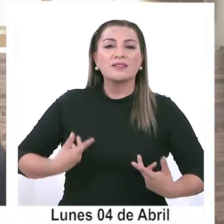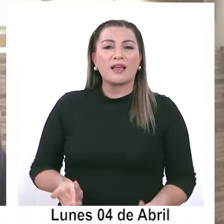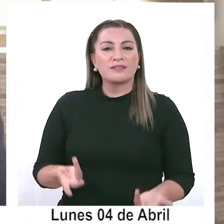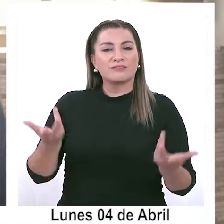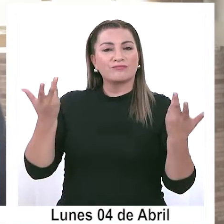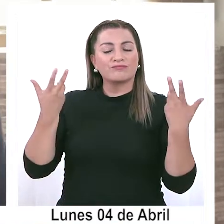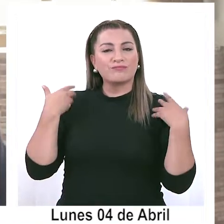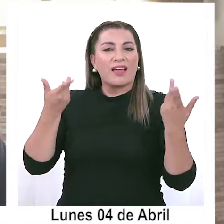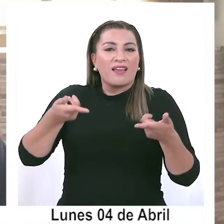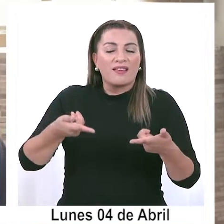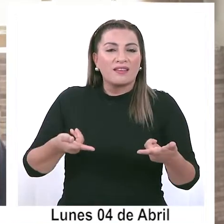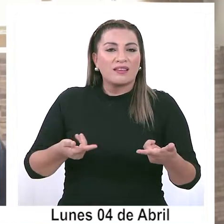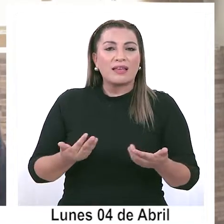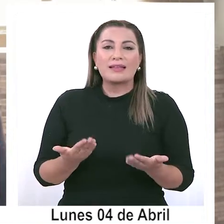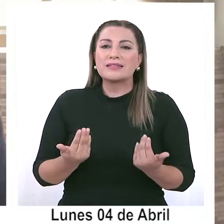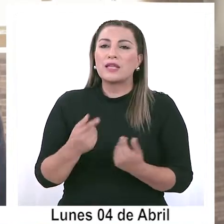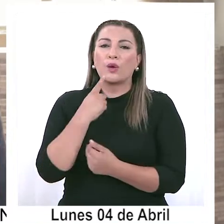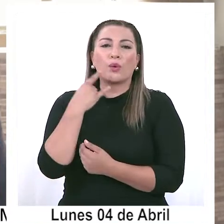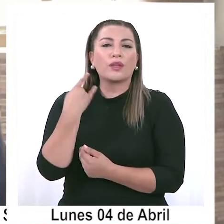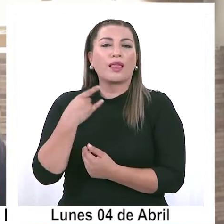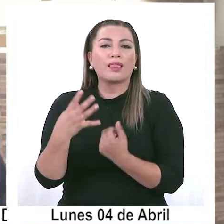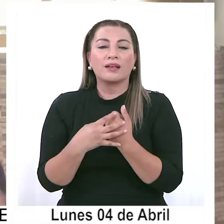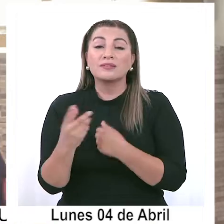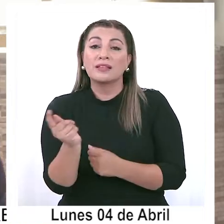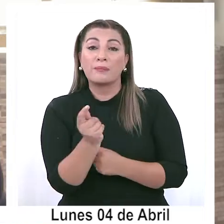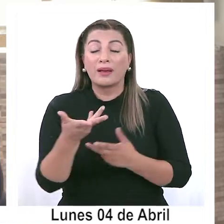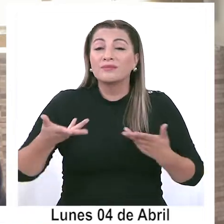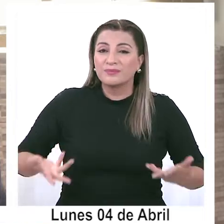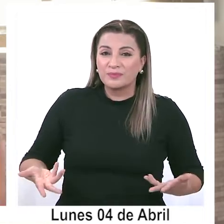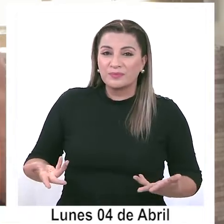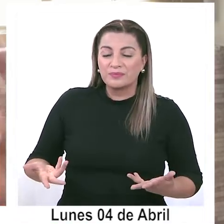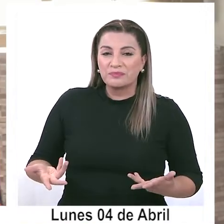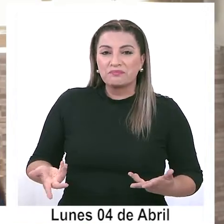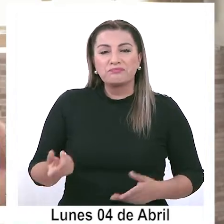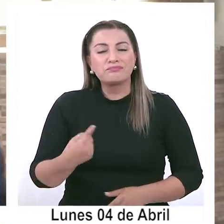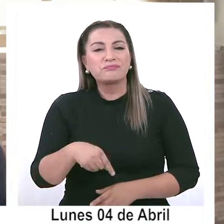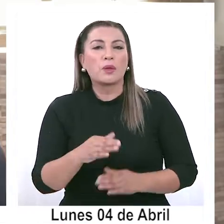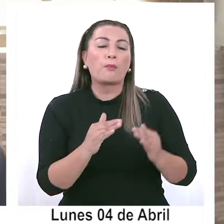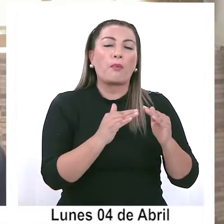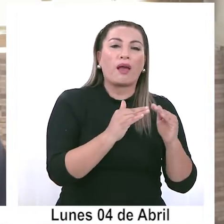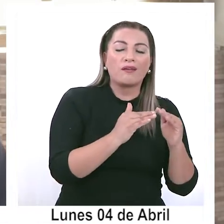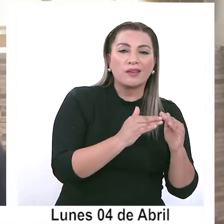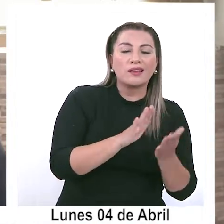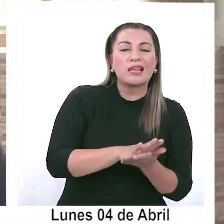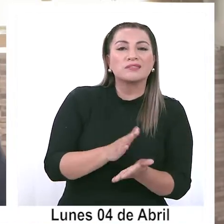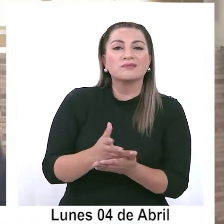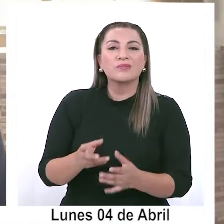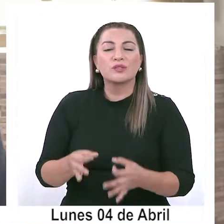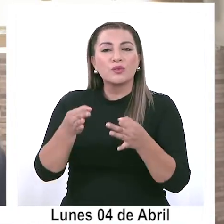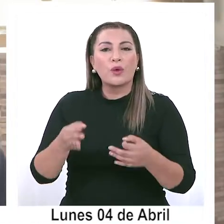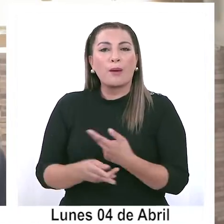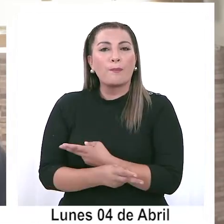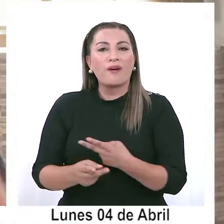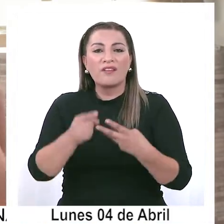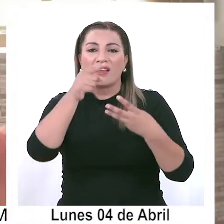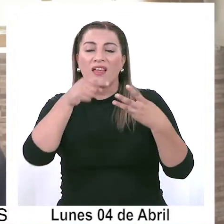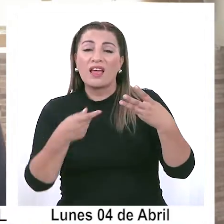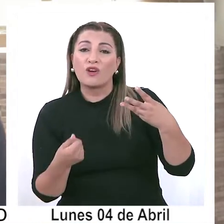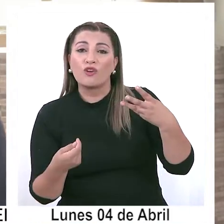carne en las necesidades más urgentes de la región. Por lo tanto, vivienda, salud, seguridad pública,